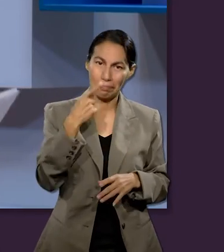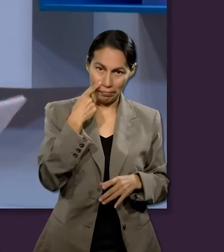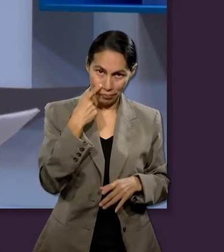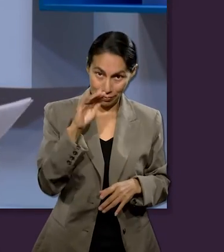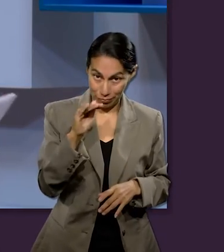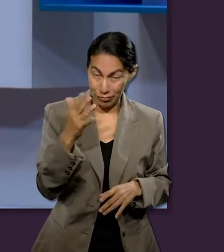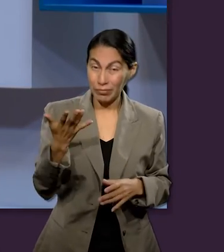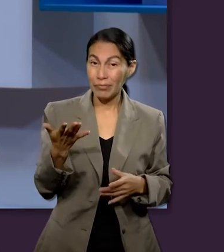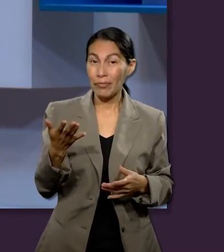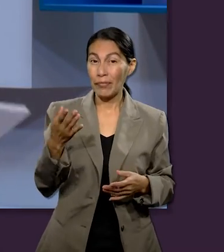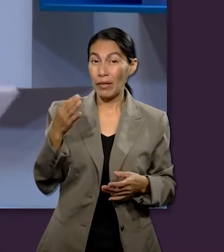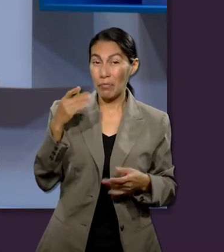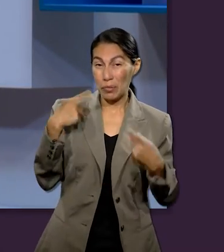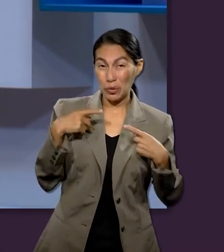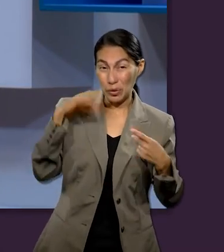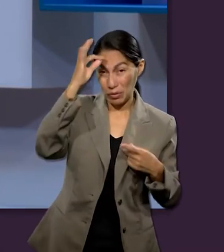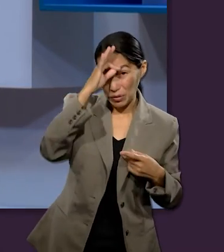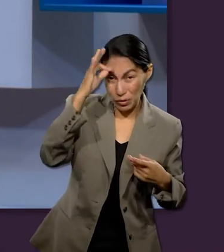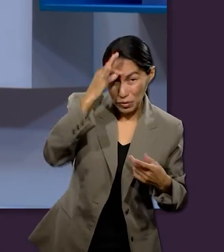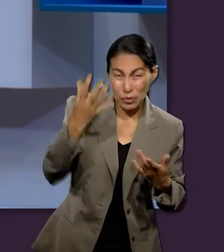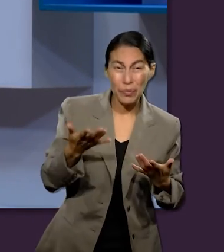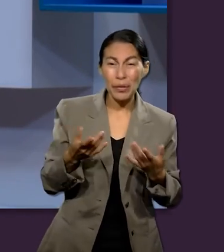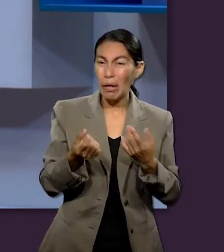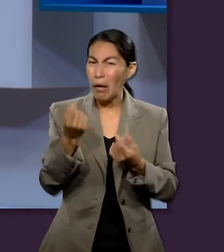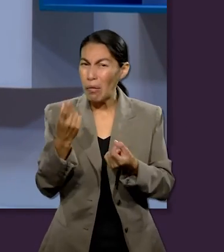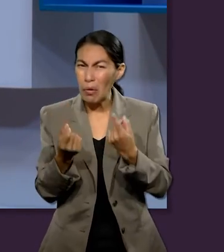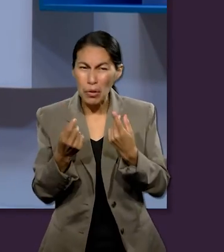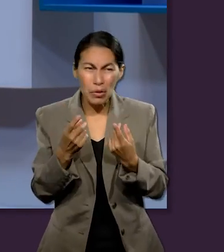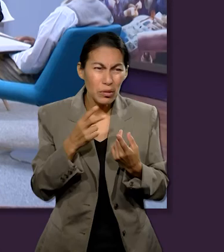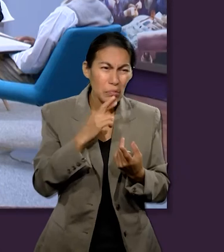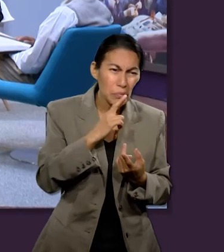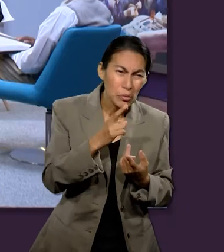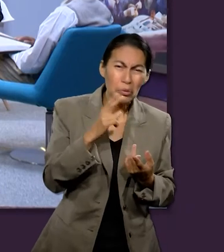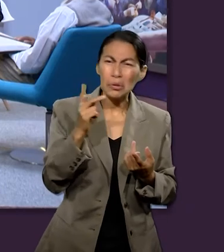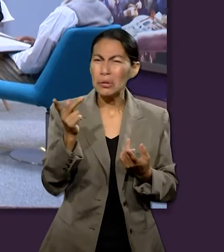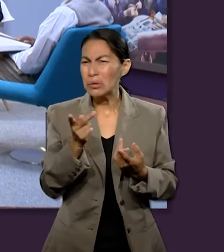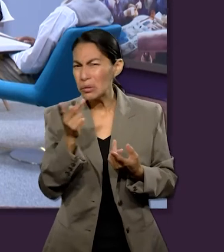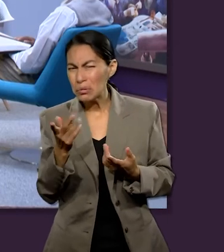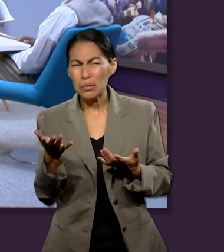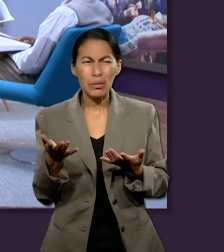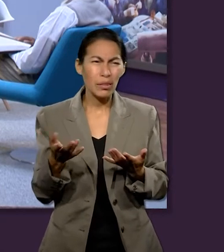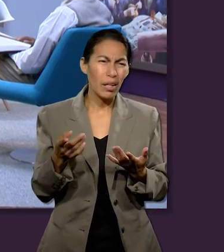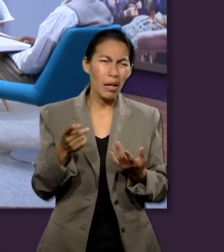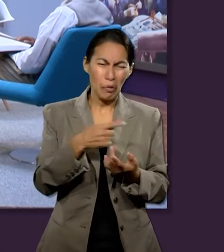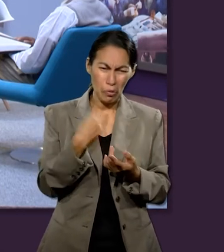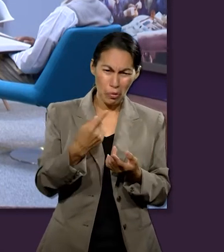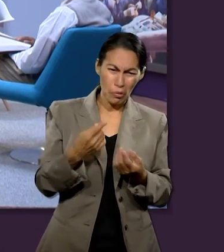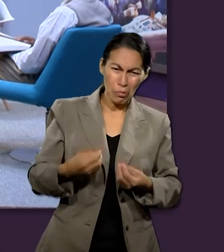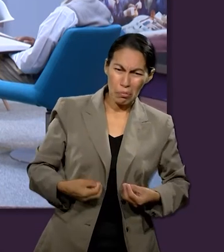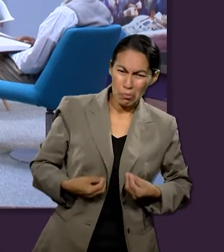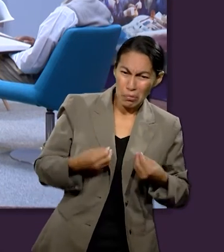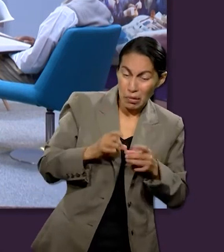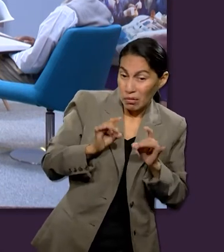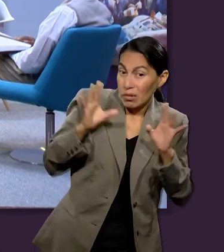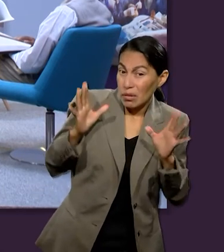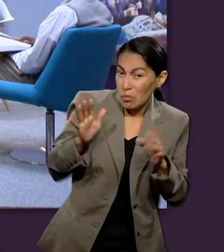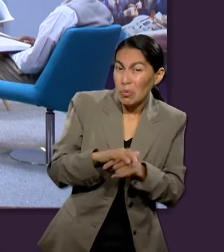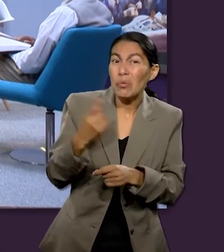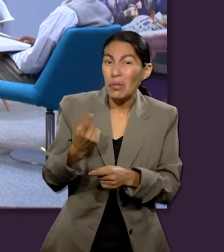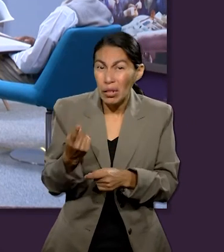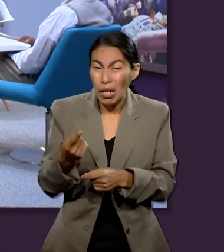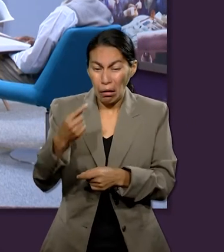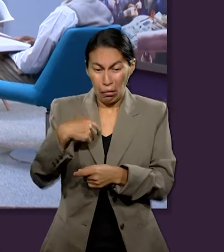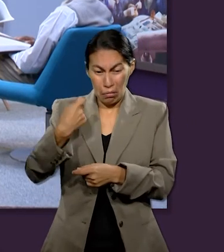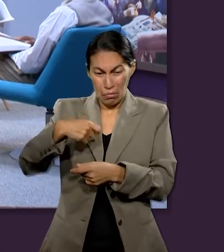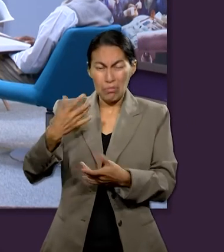filósofos han tratado de encontrar las preguntas, las respuestas a las preguntas básicas. ¿De dónde